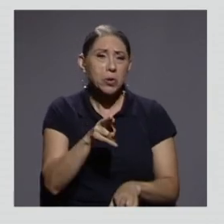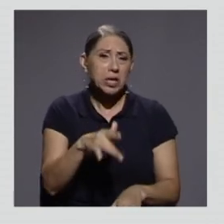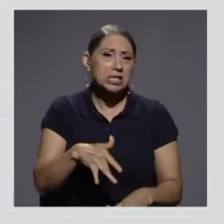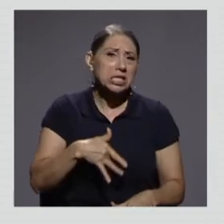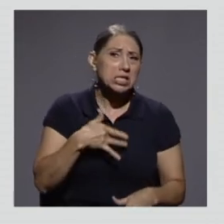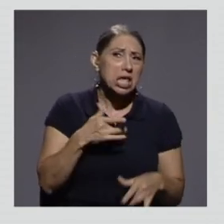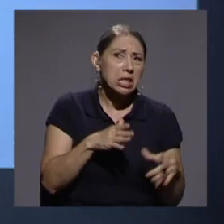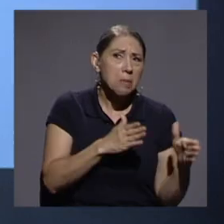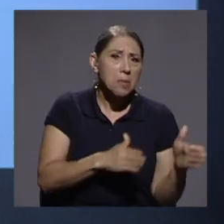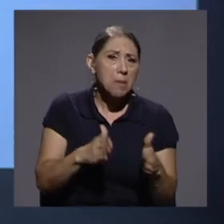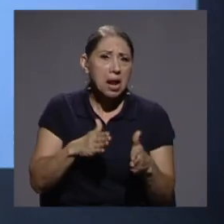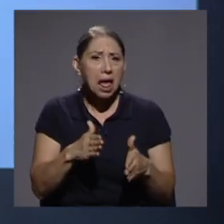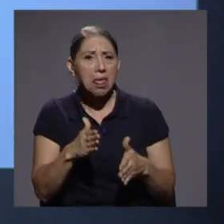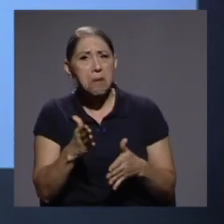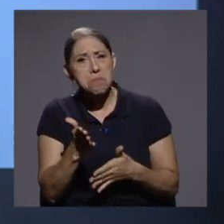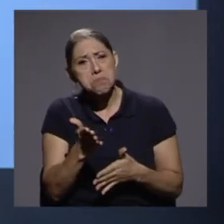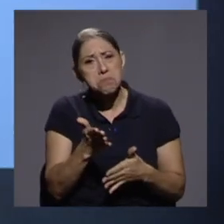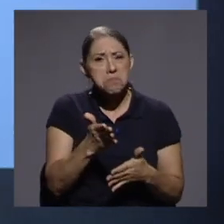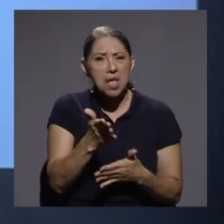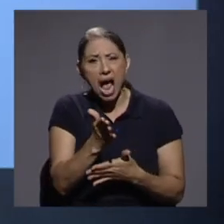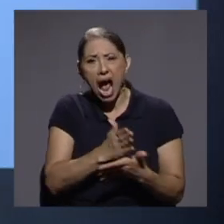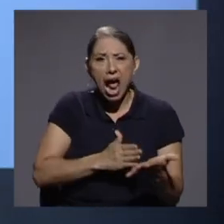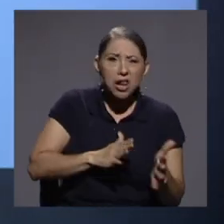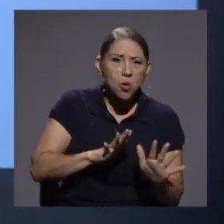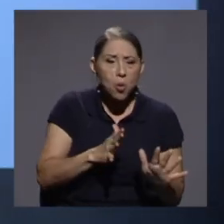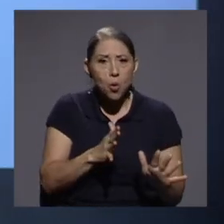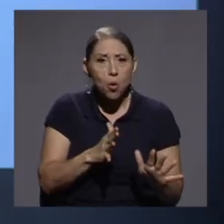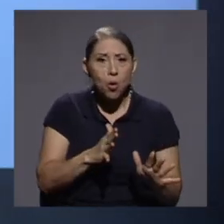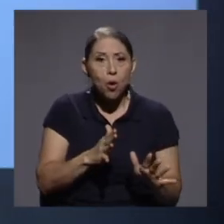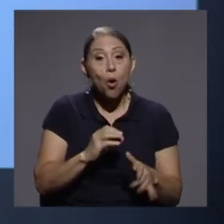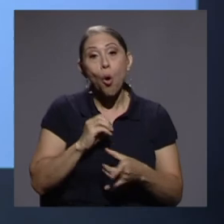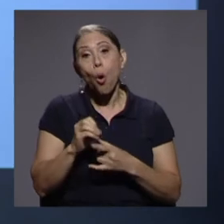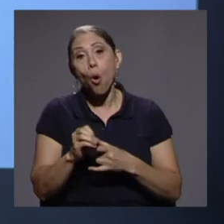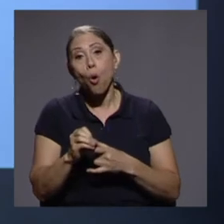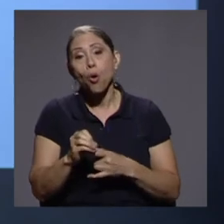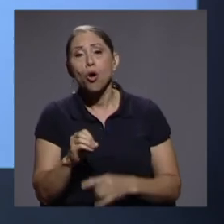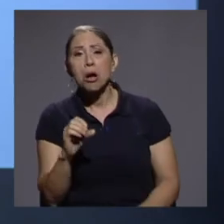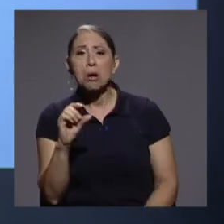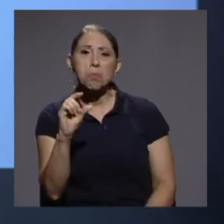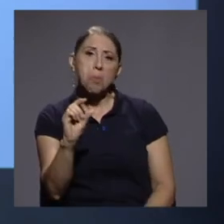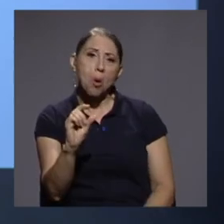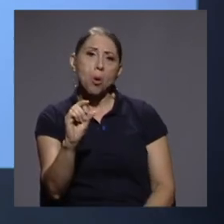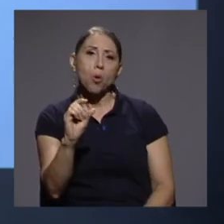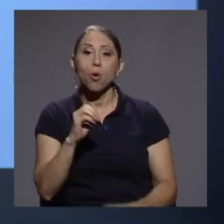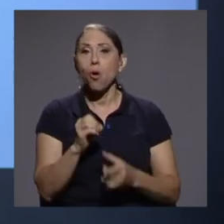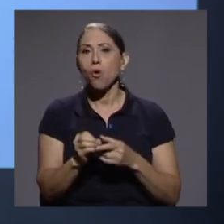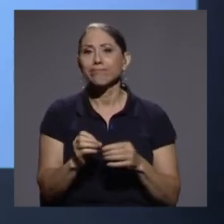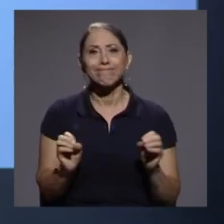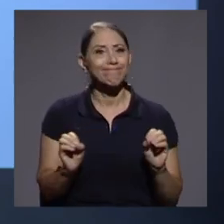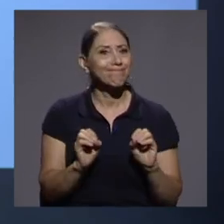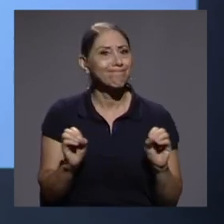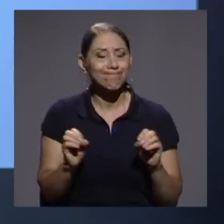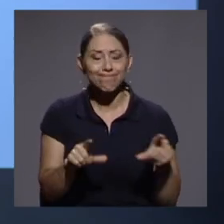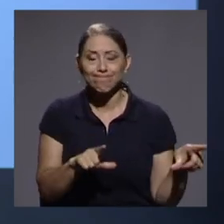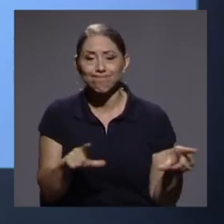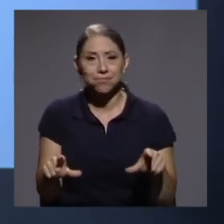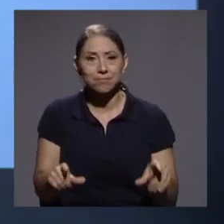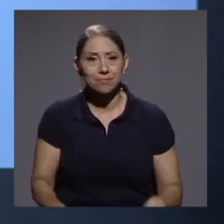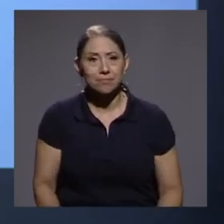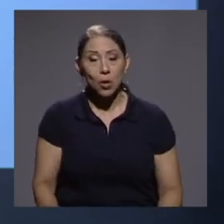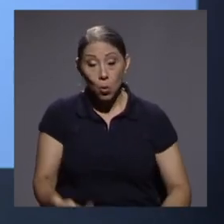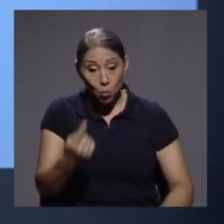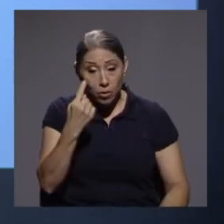o nada. Cuando exploramos el conjunto de relaciones vinculados a esto,